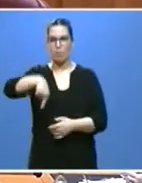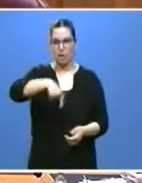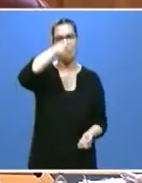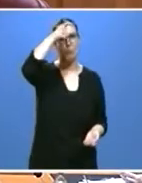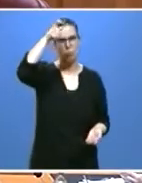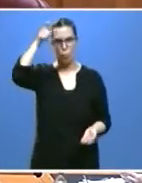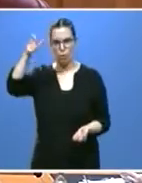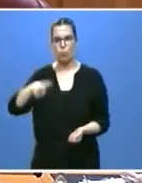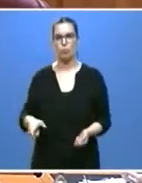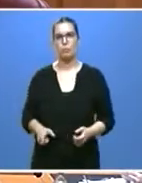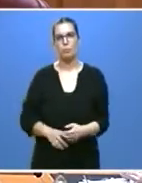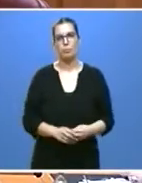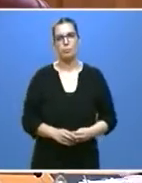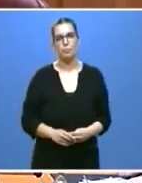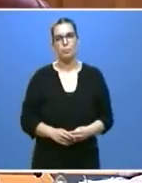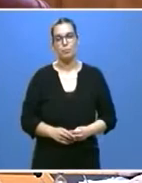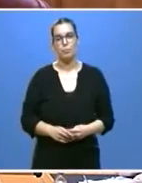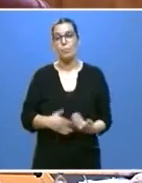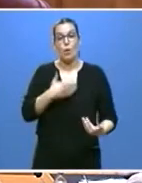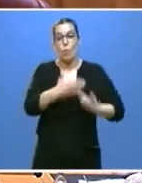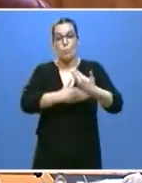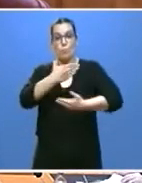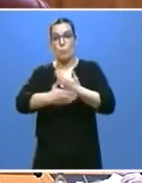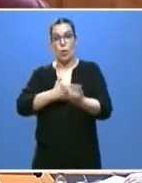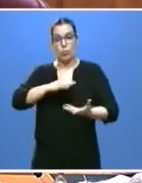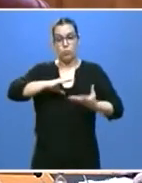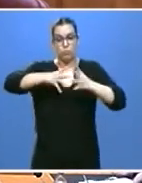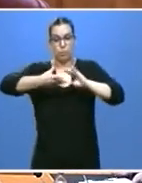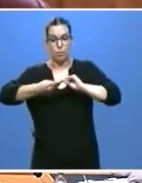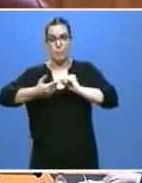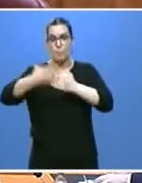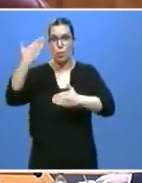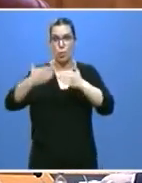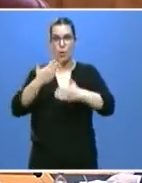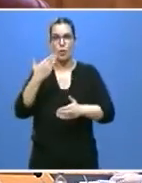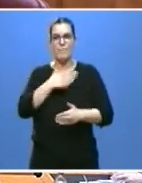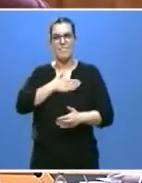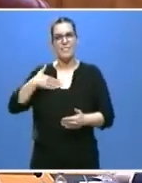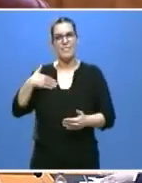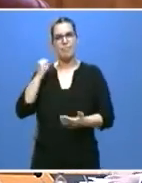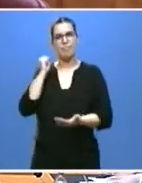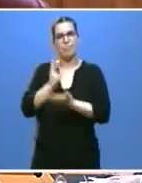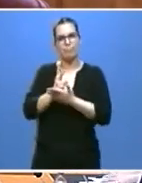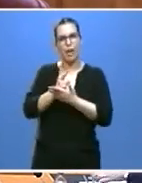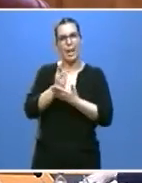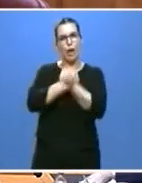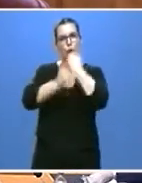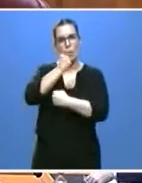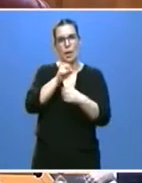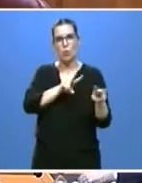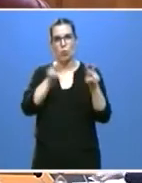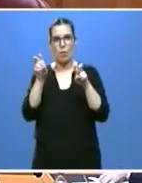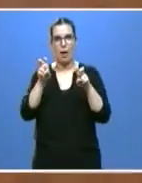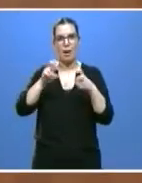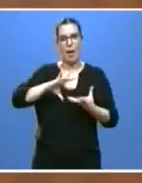en el mundo rural. Un proceso de modernización que apuesta por una nueva economía, por una transformación digital,